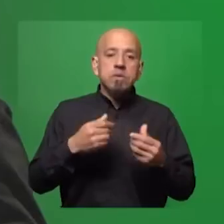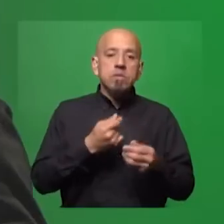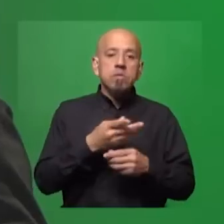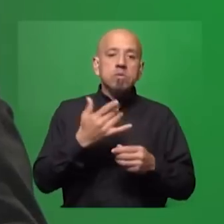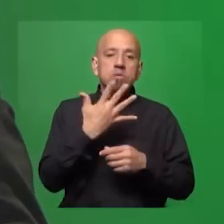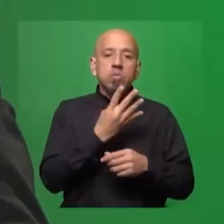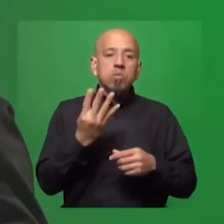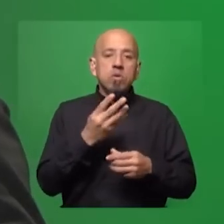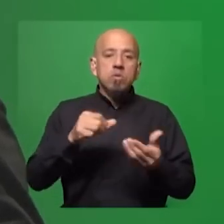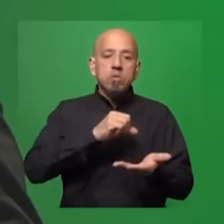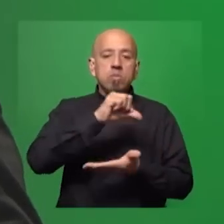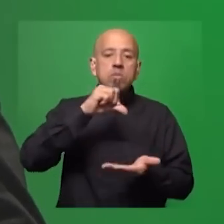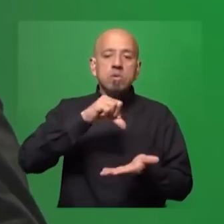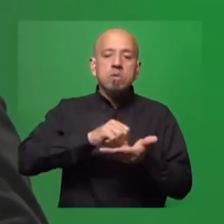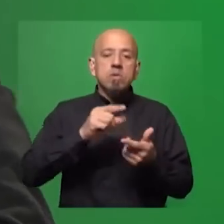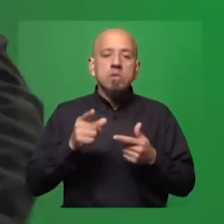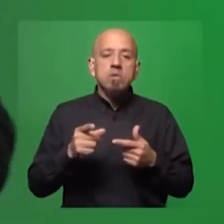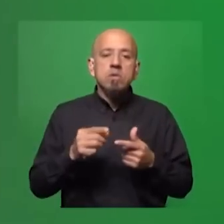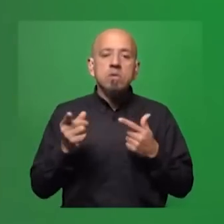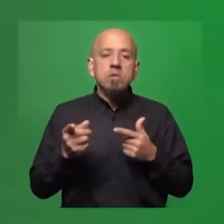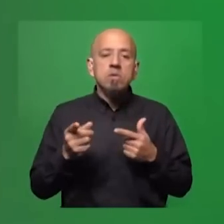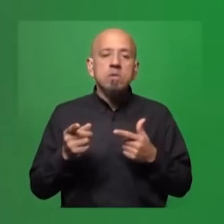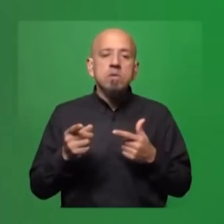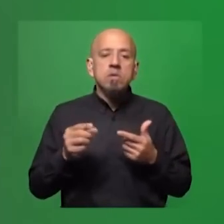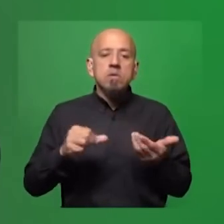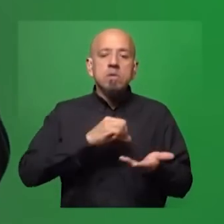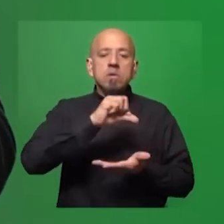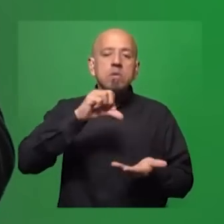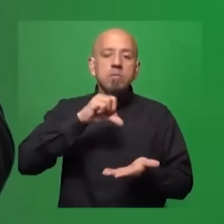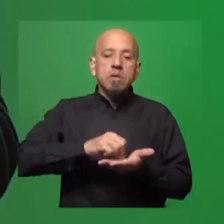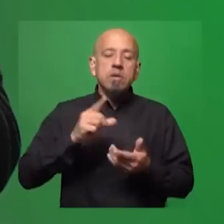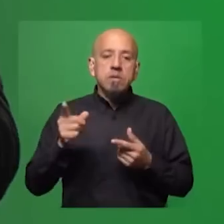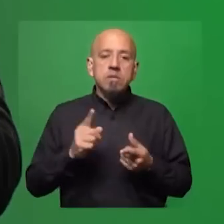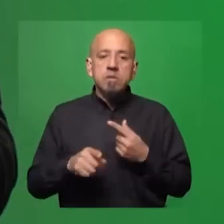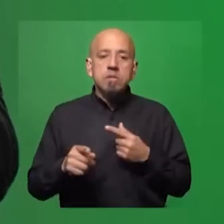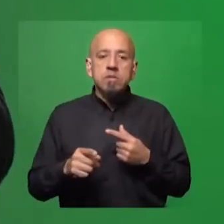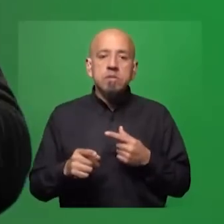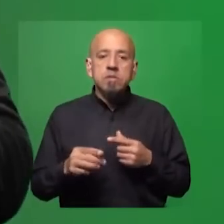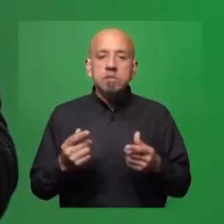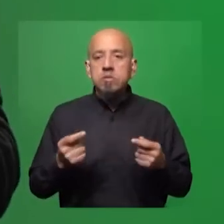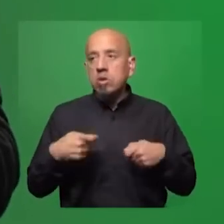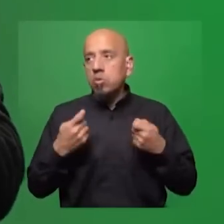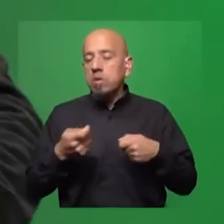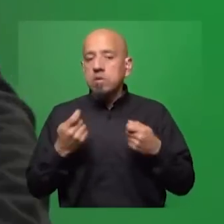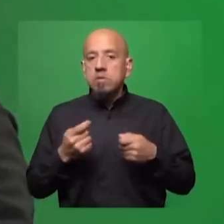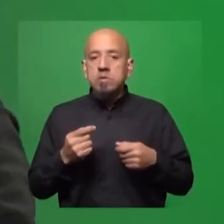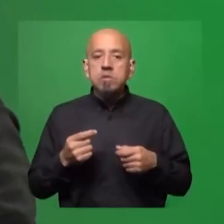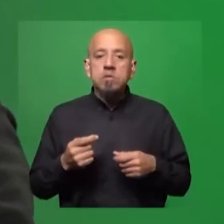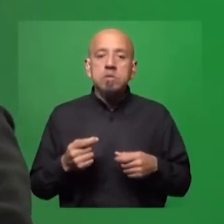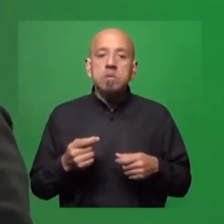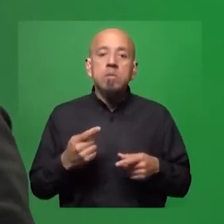54. Uno dice, bueno, sí, pero claro, que son países que no pesan tanto, entonces no es que el volumen del comercio, el peso económico.